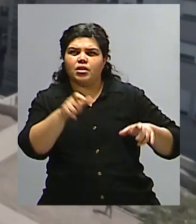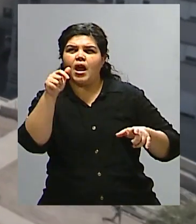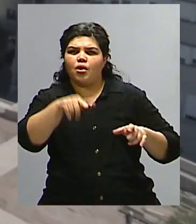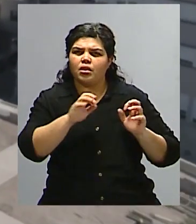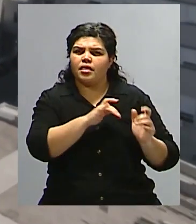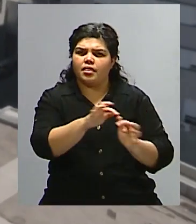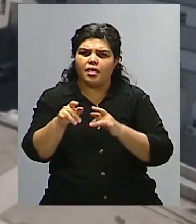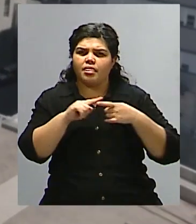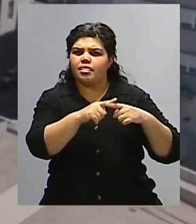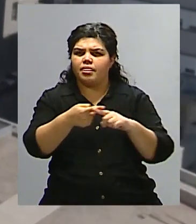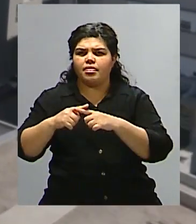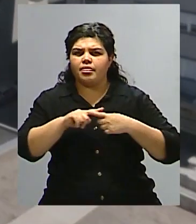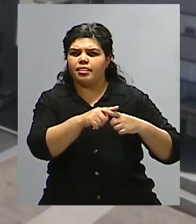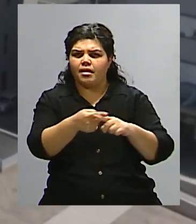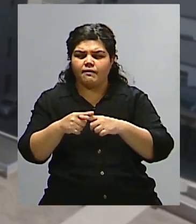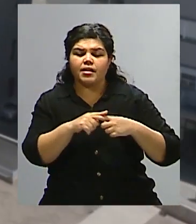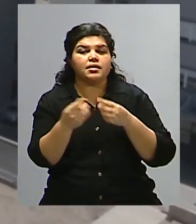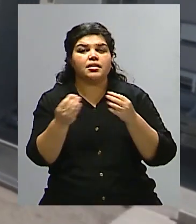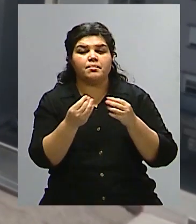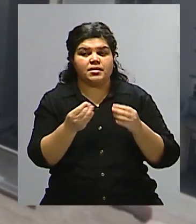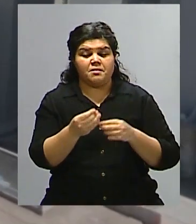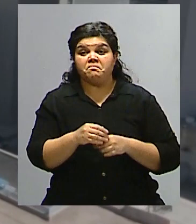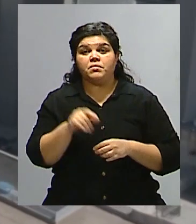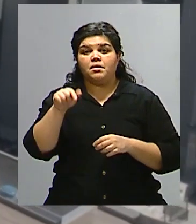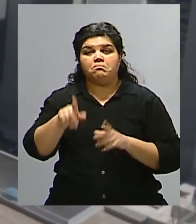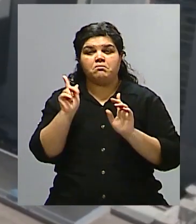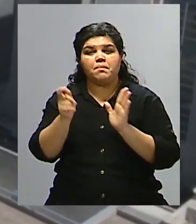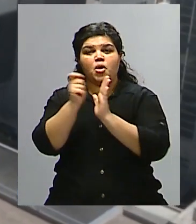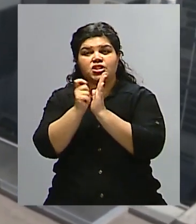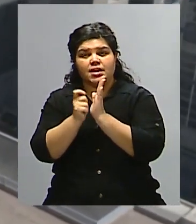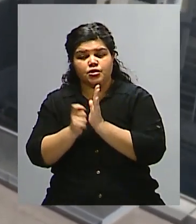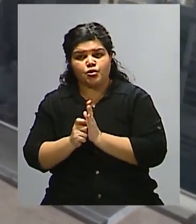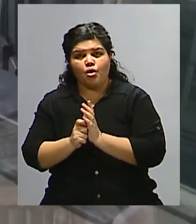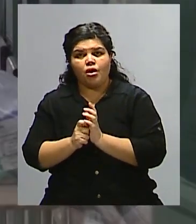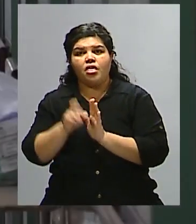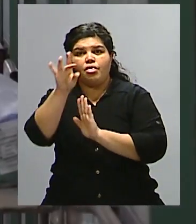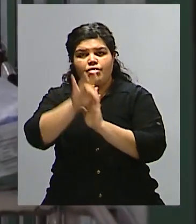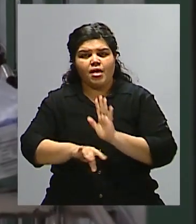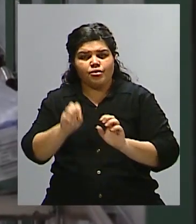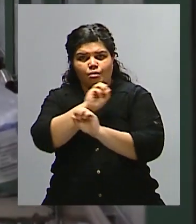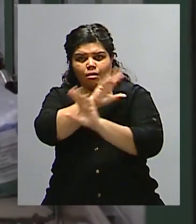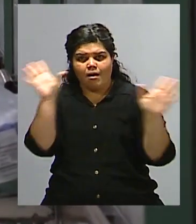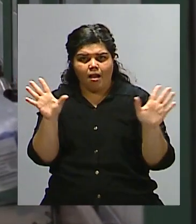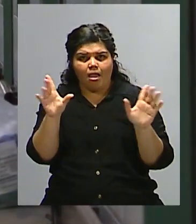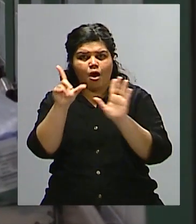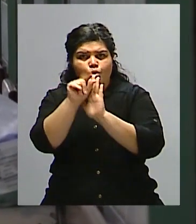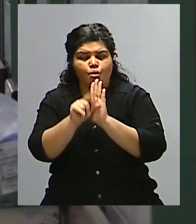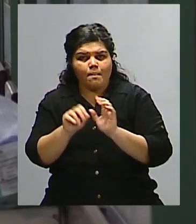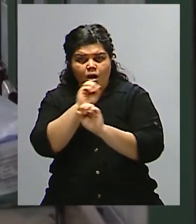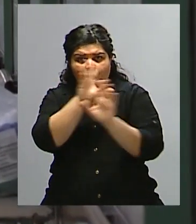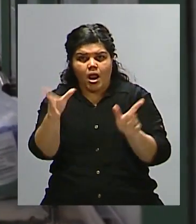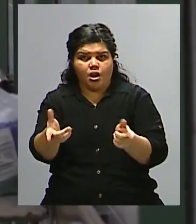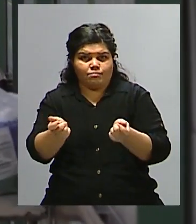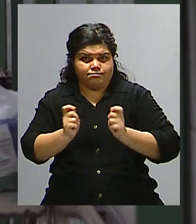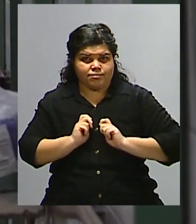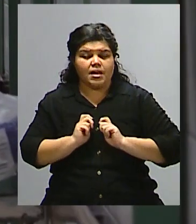exactamente de cuánto es. El censo nos va a arrojar bastante luz sobre ese tema, pero estamos hablando de alrededor del 50% de